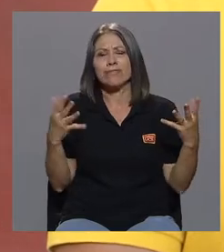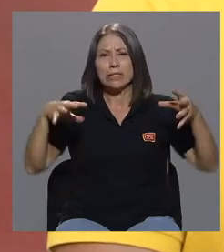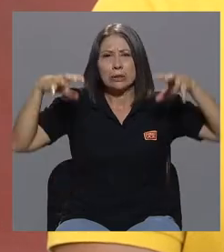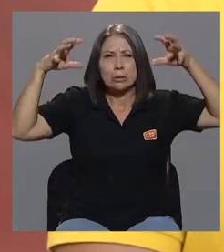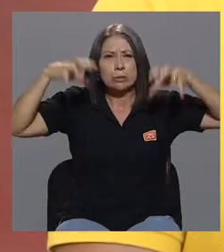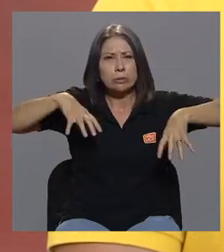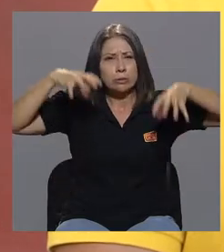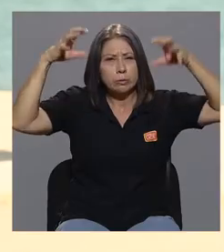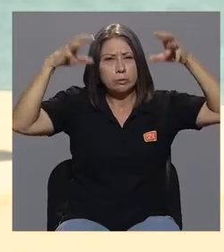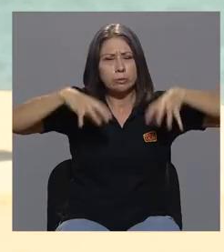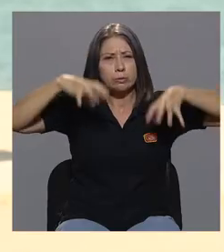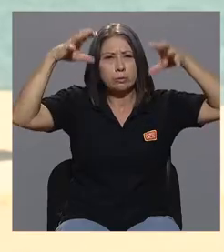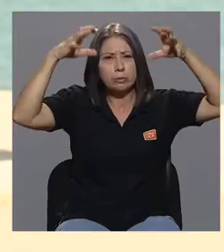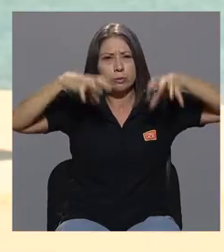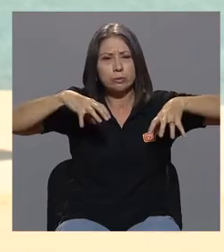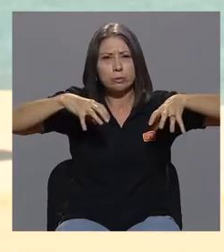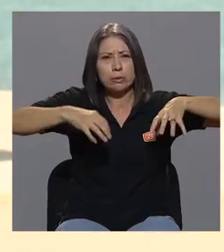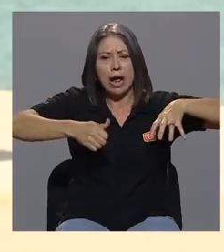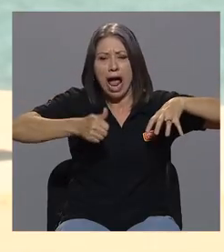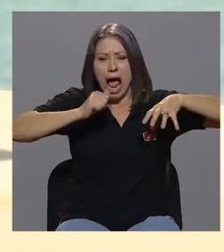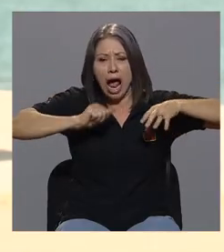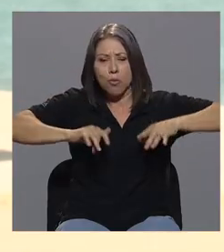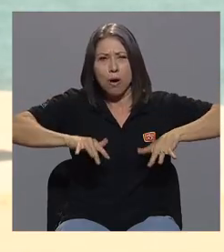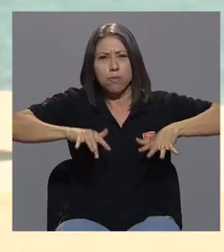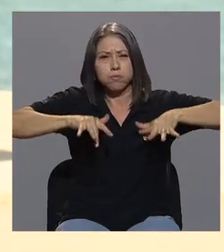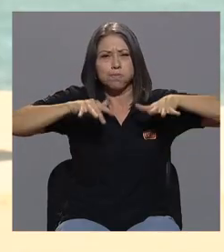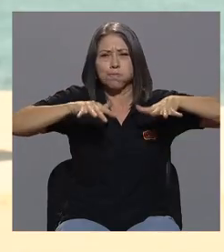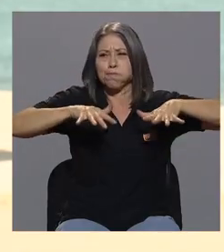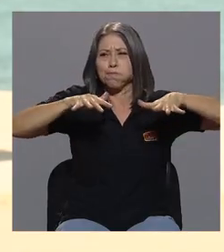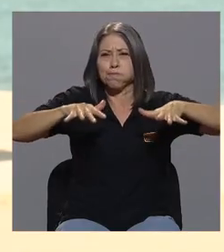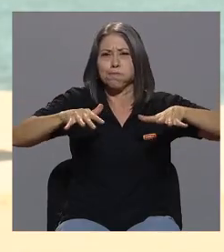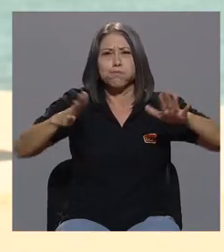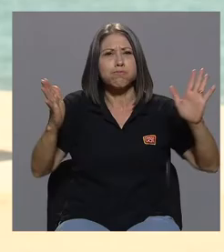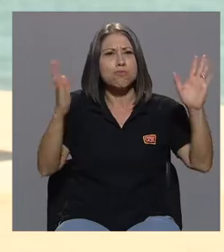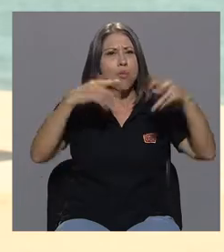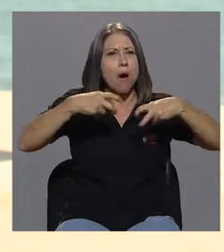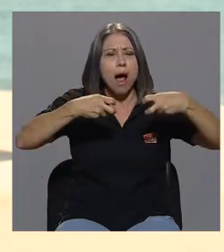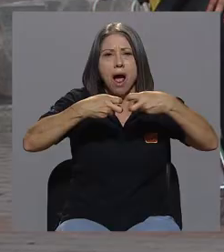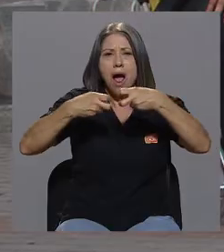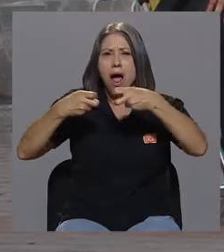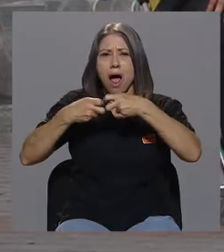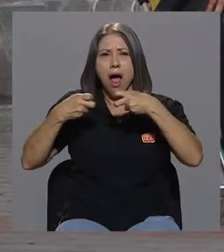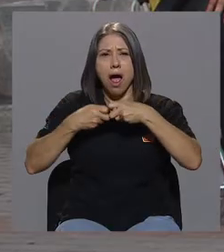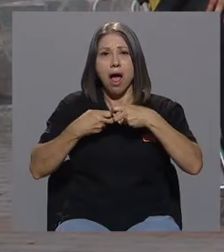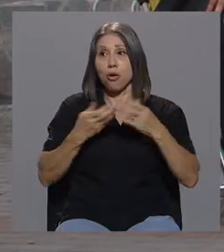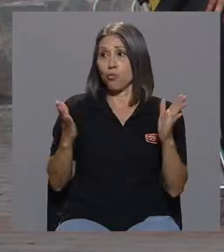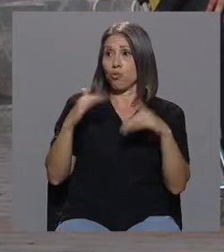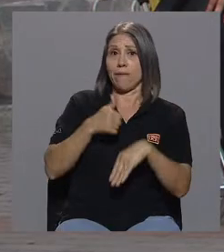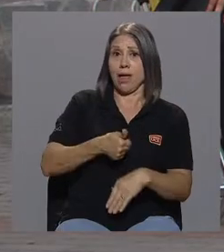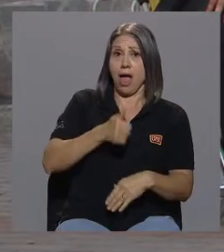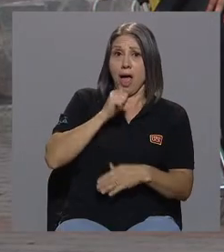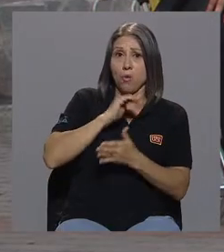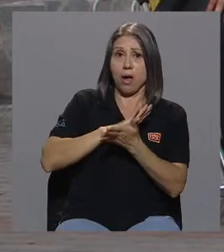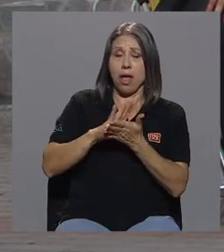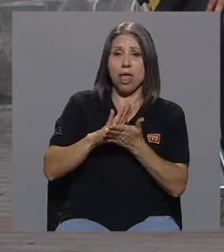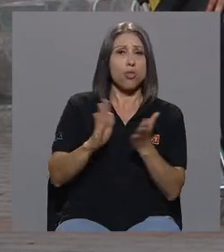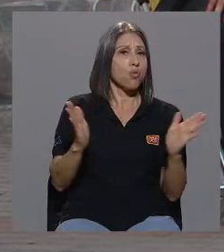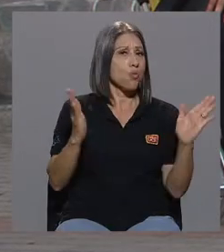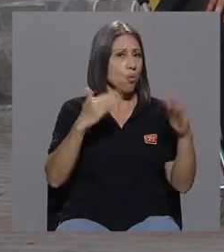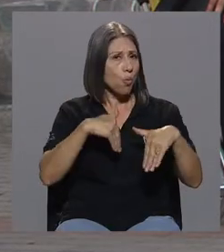lluvia, no teníamos luz eléctrica, no teníamos... Agua potable. Agua potable, exactamente.